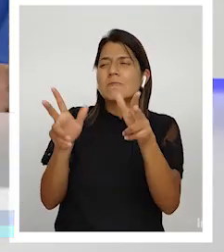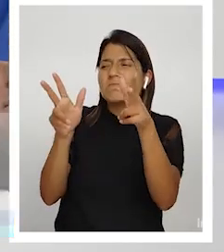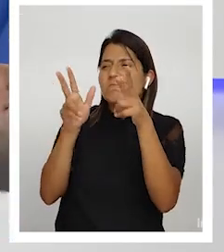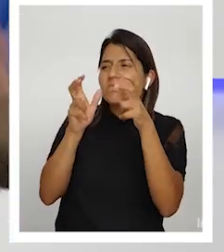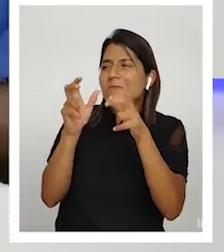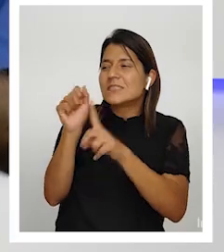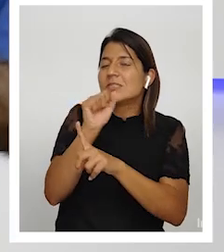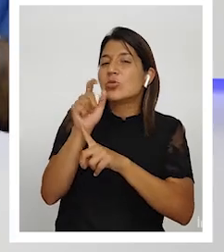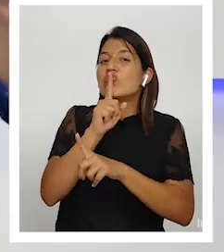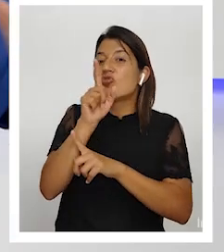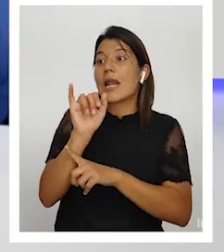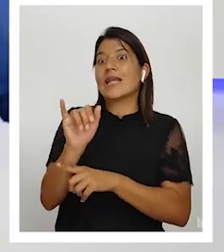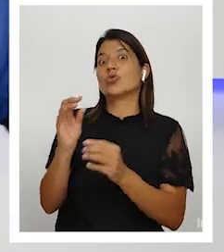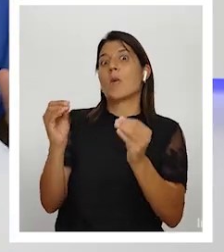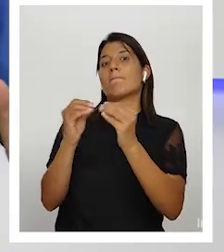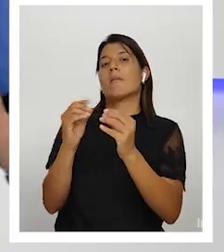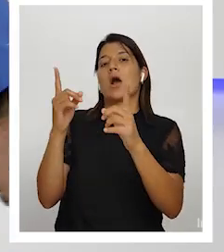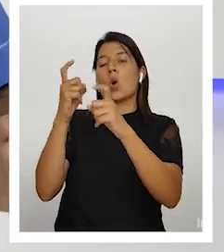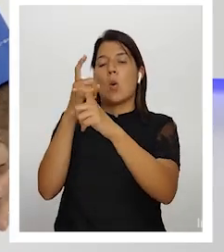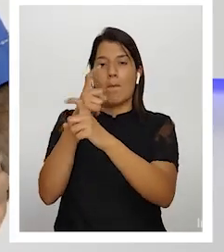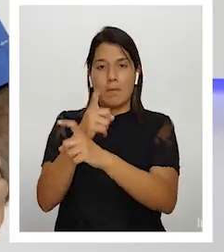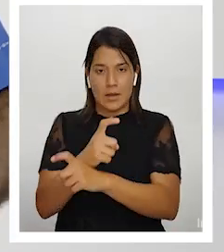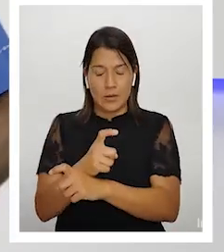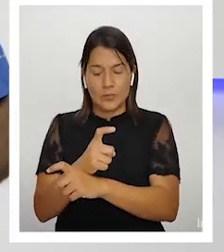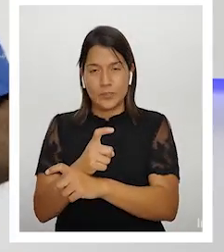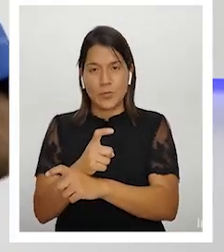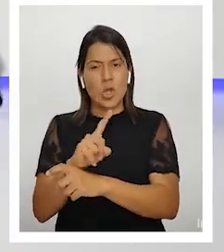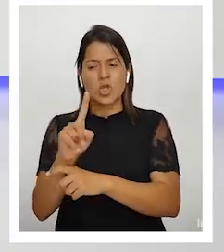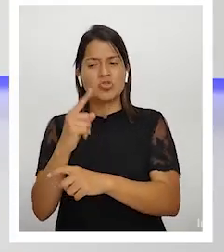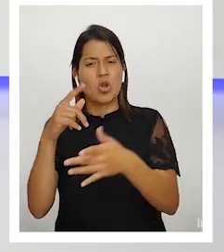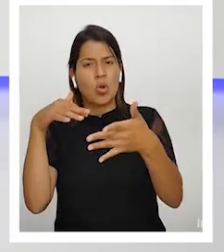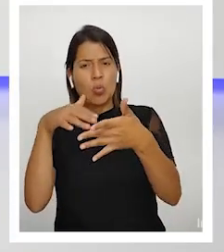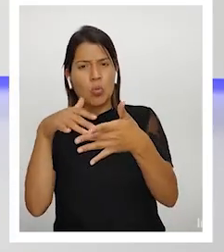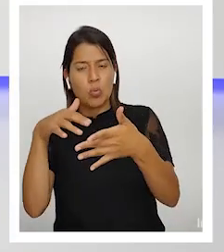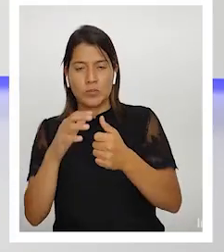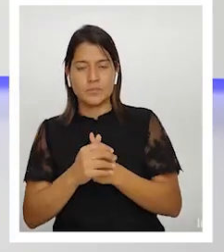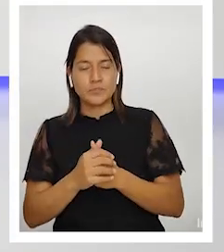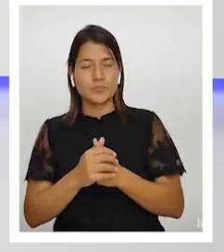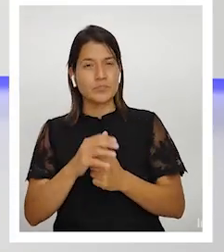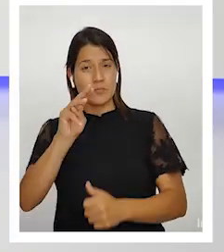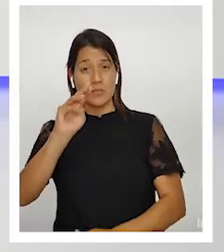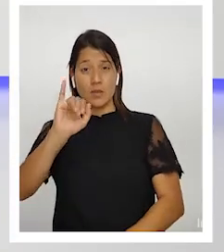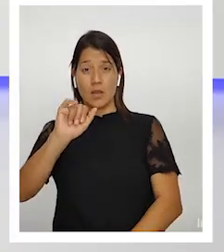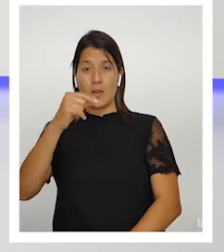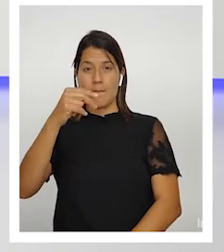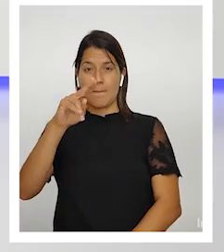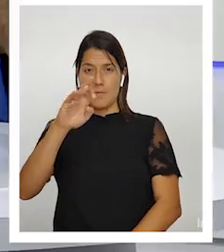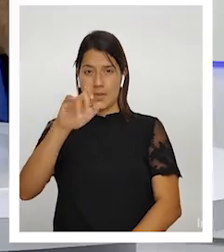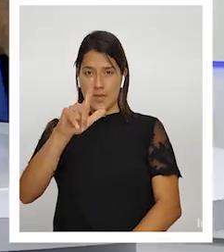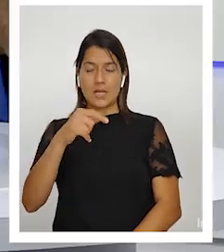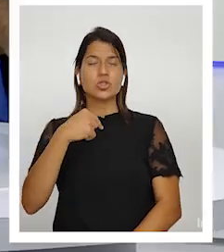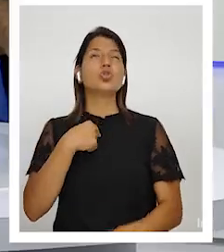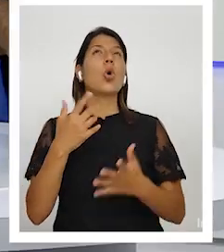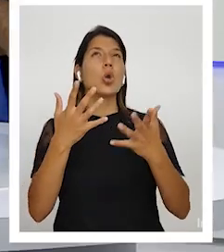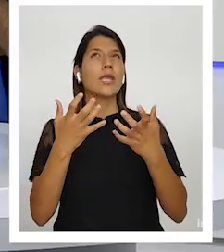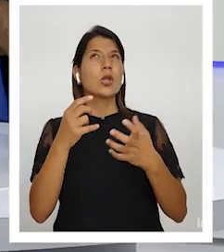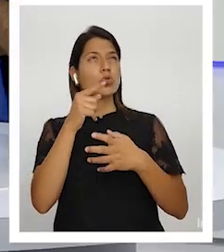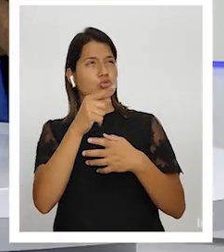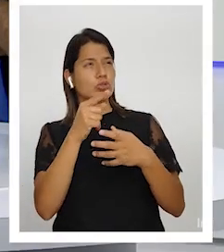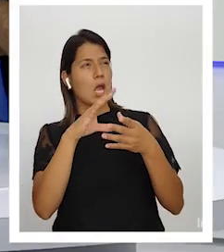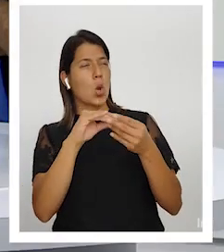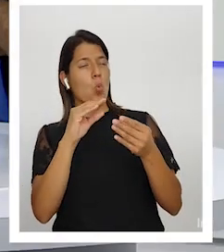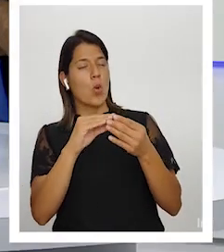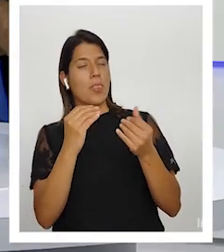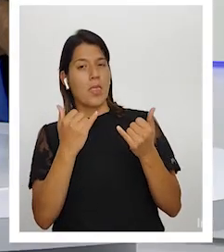compleja que los conocimientos que nosotros don Miguel quisiera que me converse ahora si usted un poco